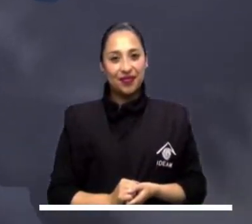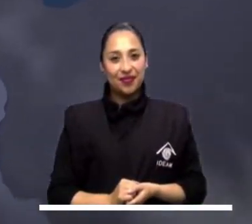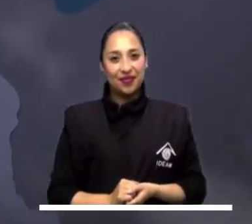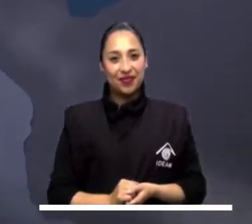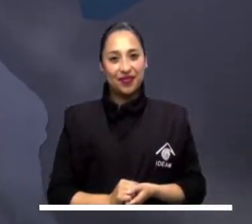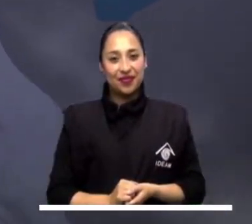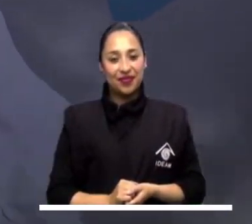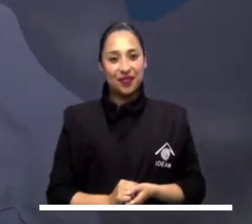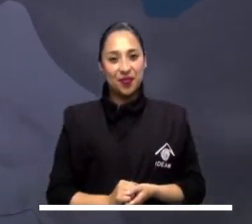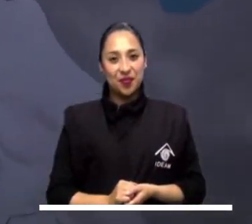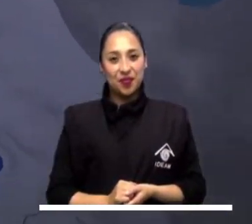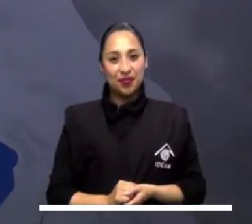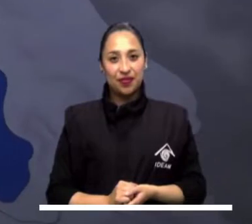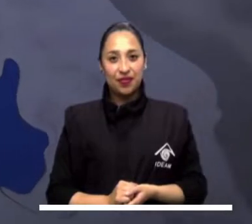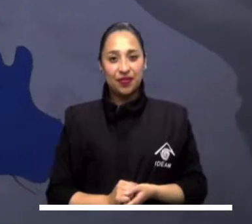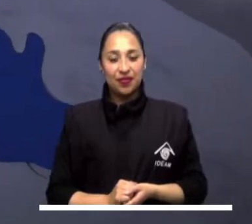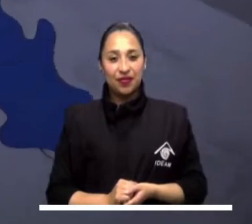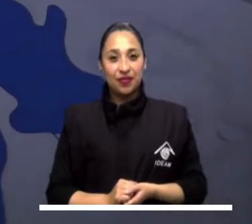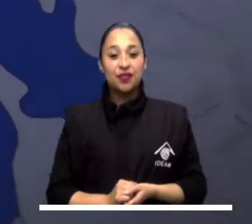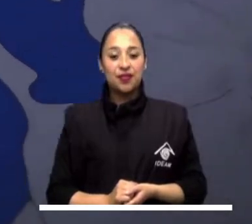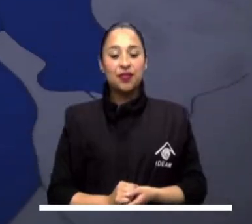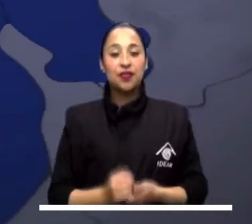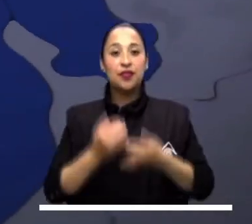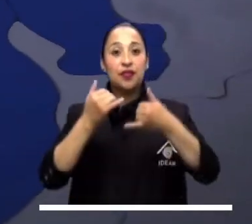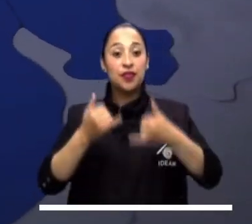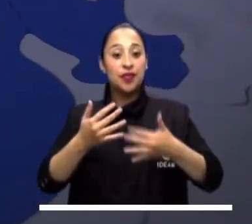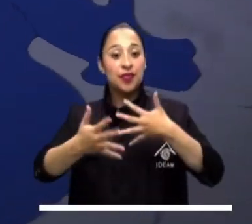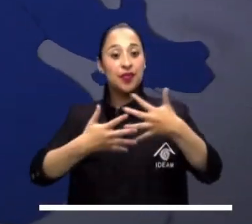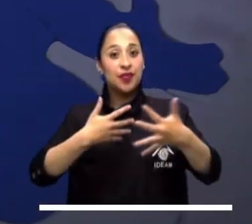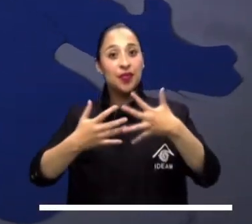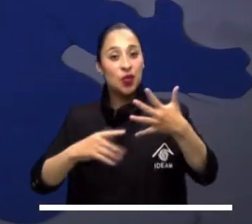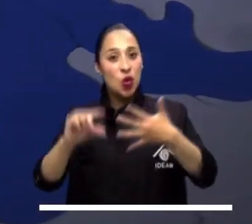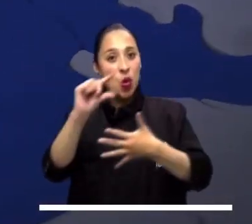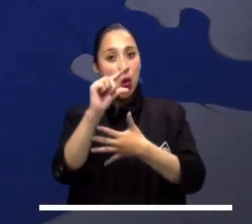En la zona Caribe seguirá el cielo despejado y tiempo seco.